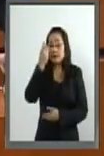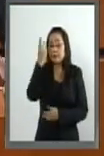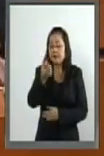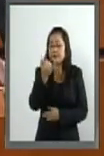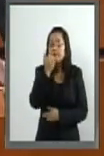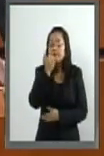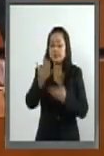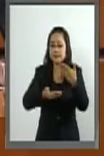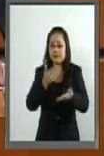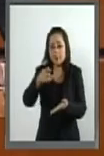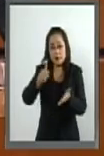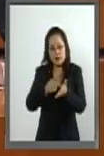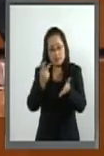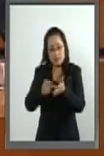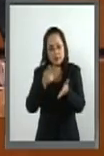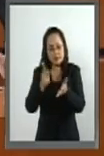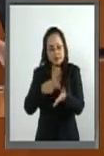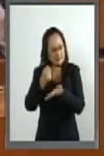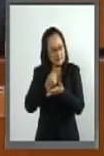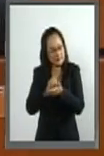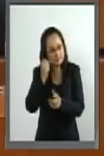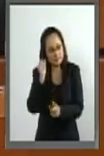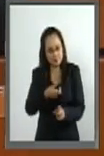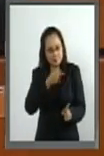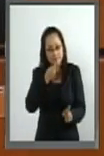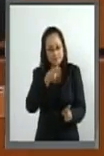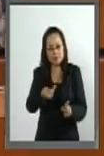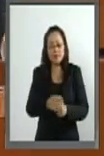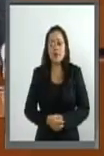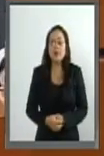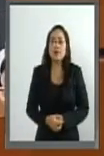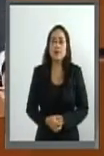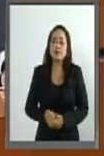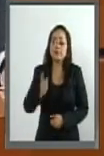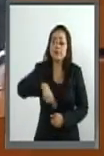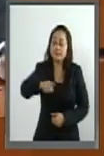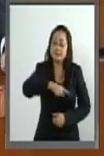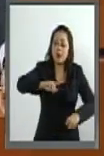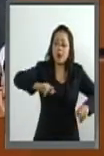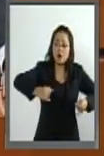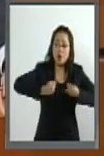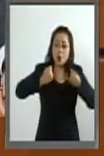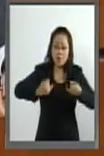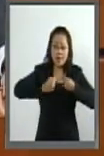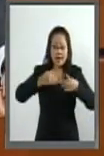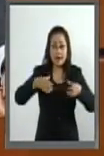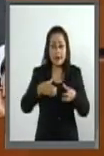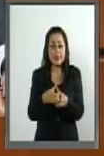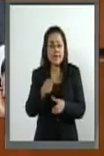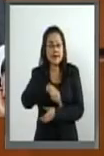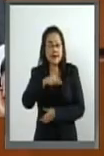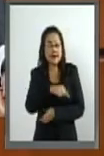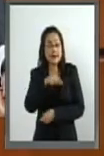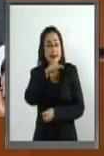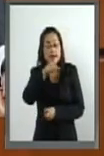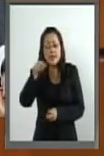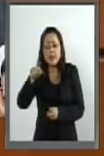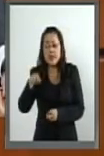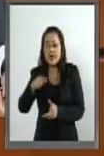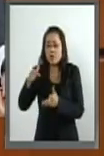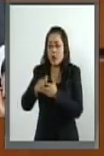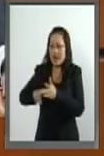perdón que sea insistente, pero nuestros jóvenes en todos estos lugares que he